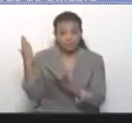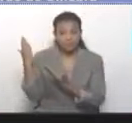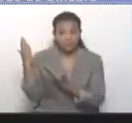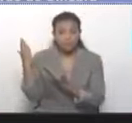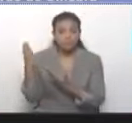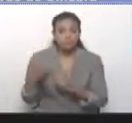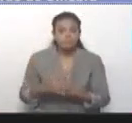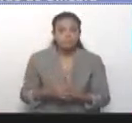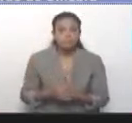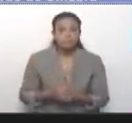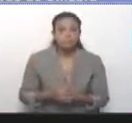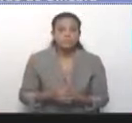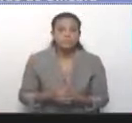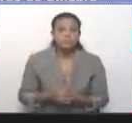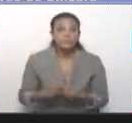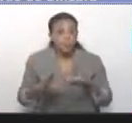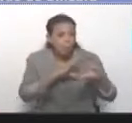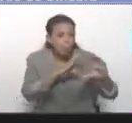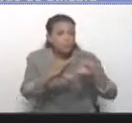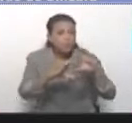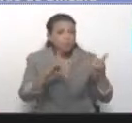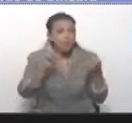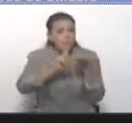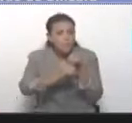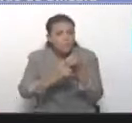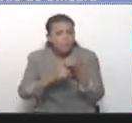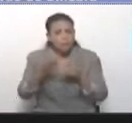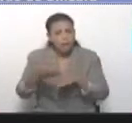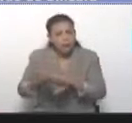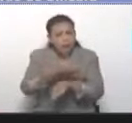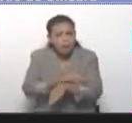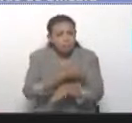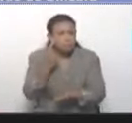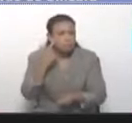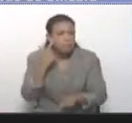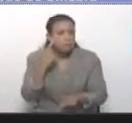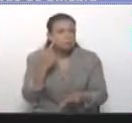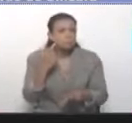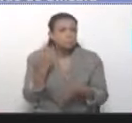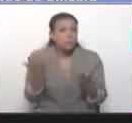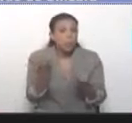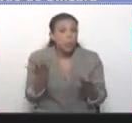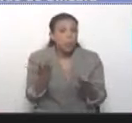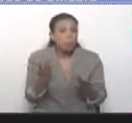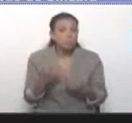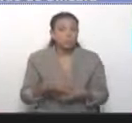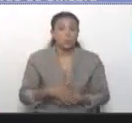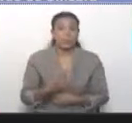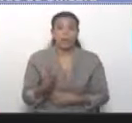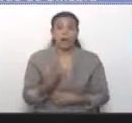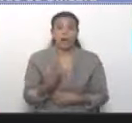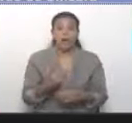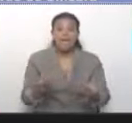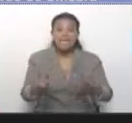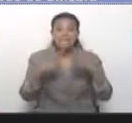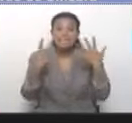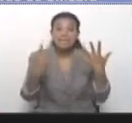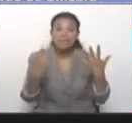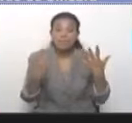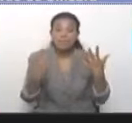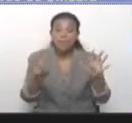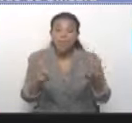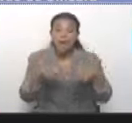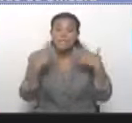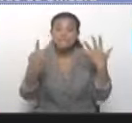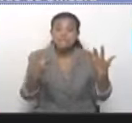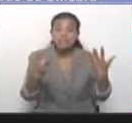Silita, estábamos conversando y recordando que este sería el séptimo referéndum